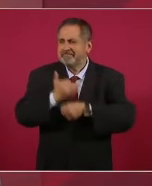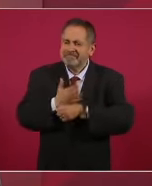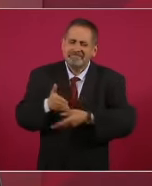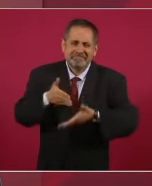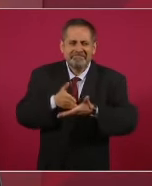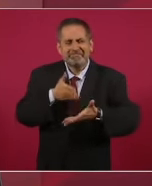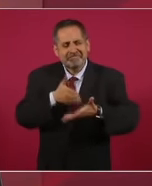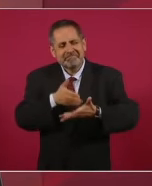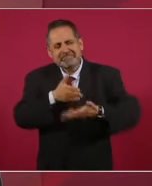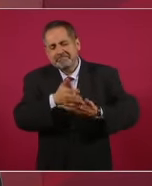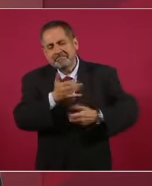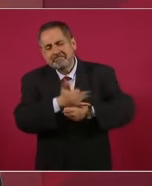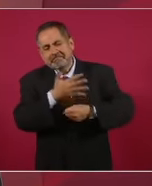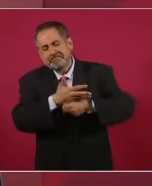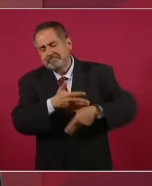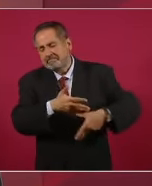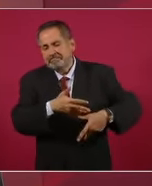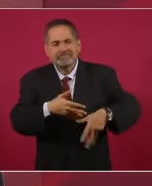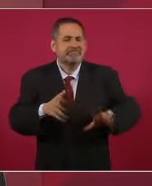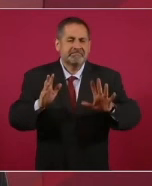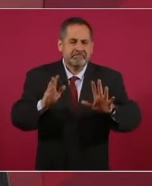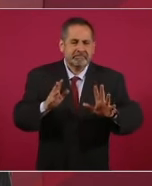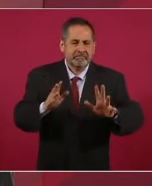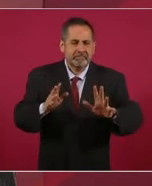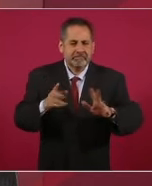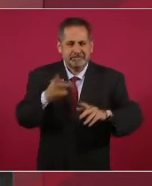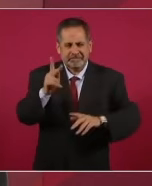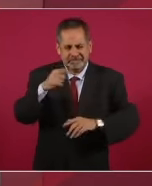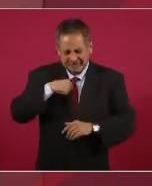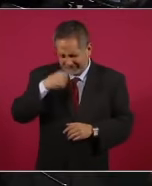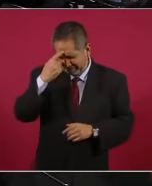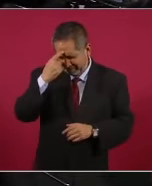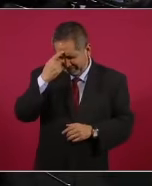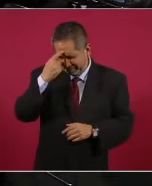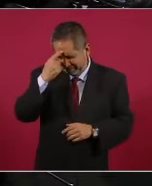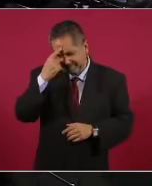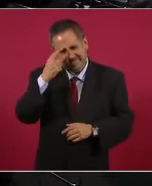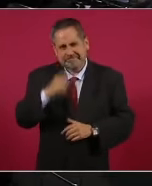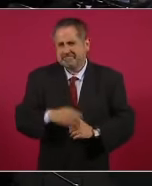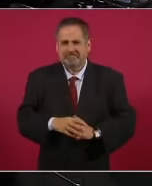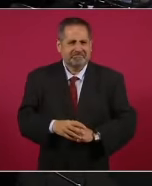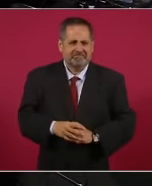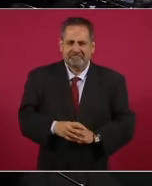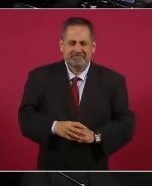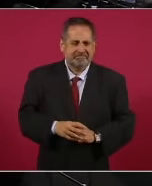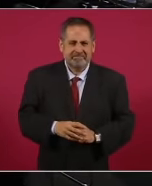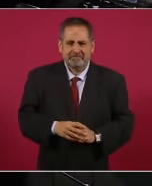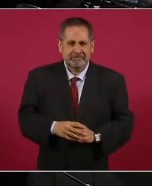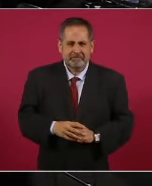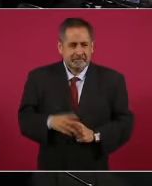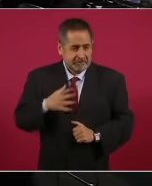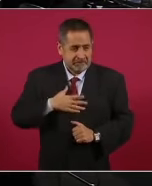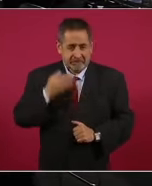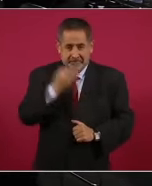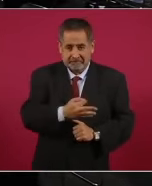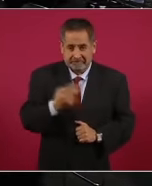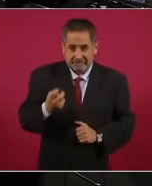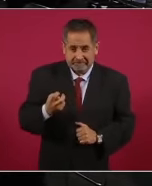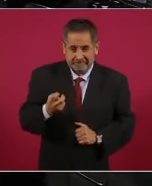pero ¿cómo voy a aceptar eso?